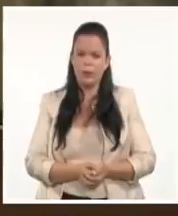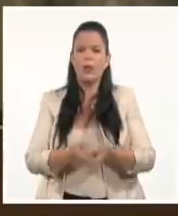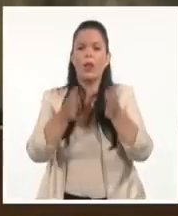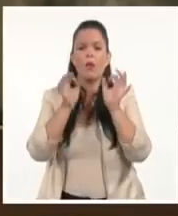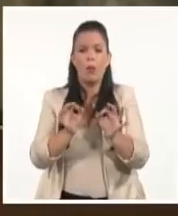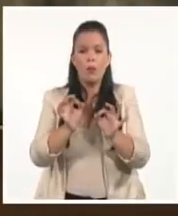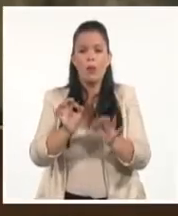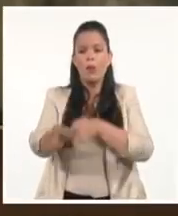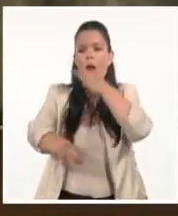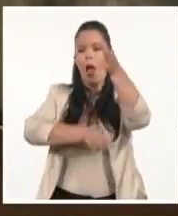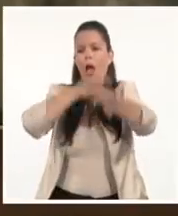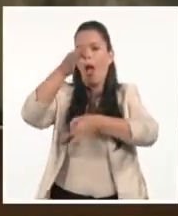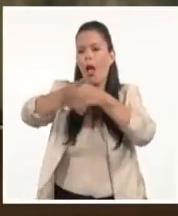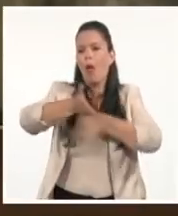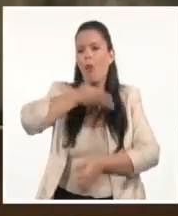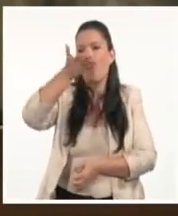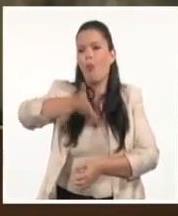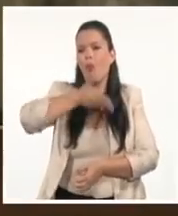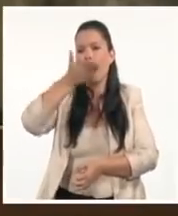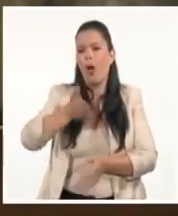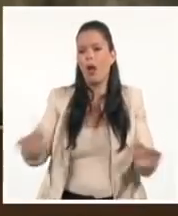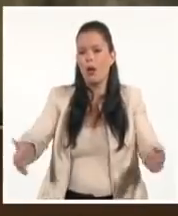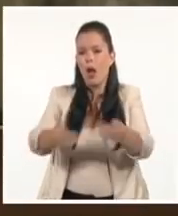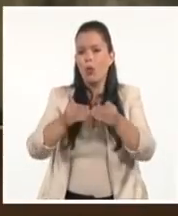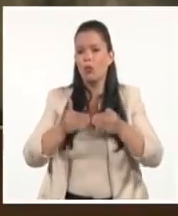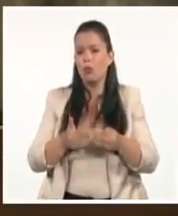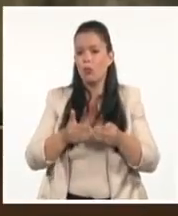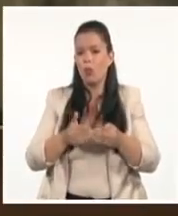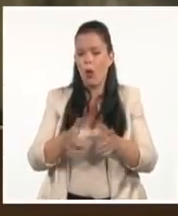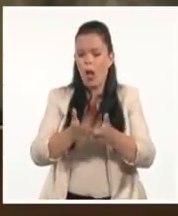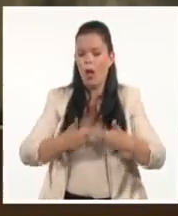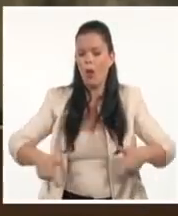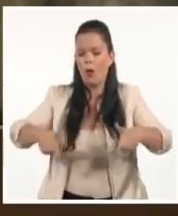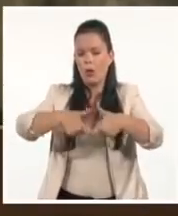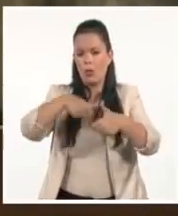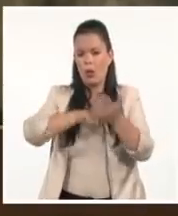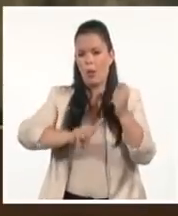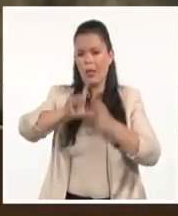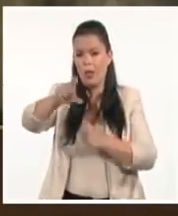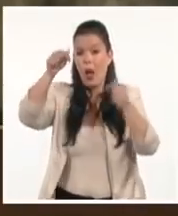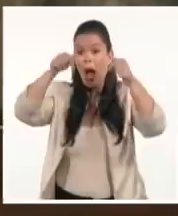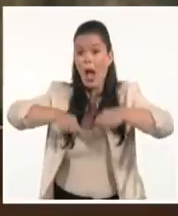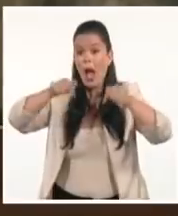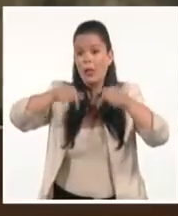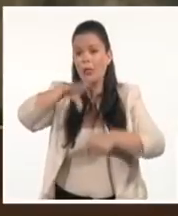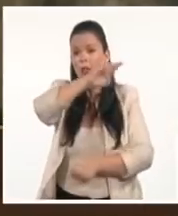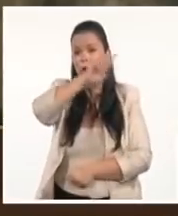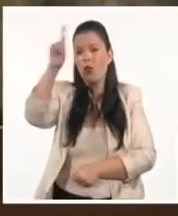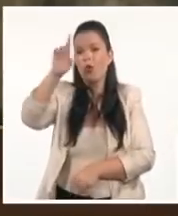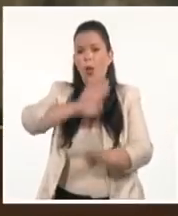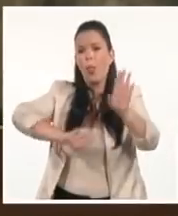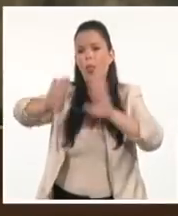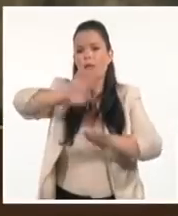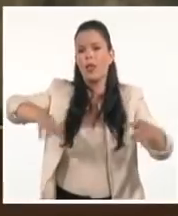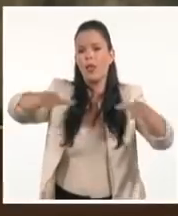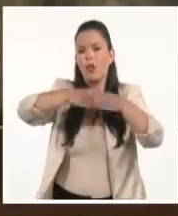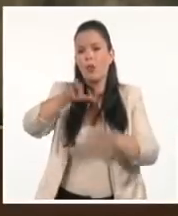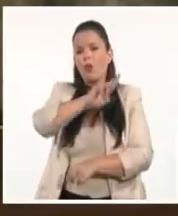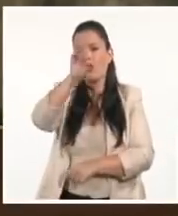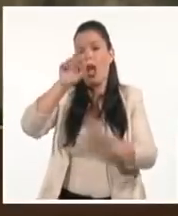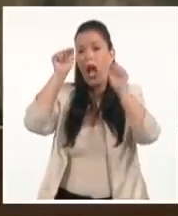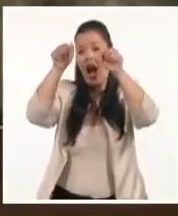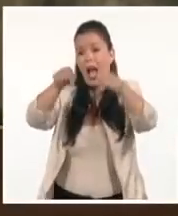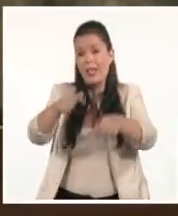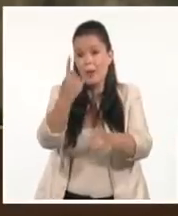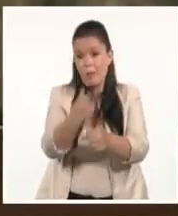discurso de clausura del Congreso del Partido, a la revolución la defendemos ante todos los revolucionarios. Y en la primera fila, los